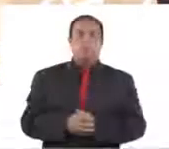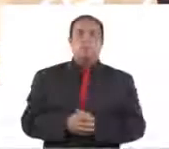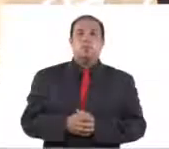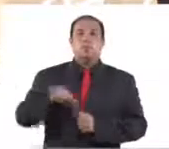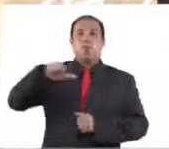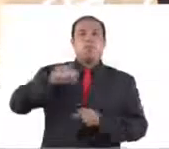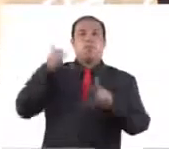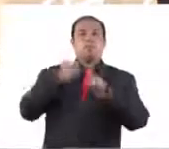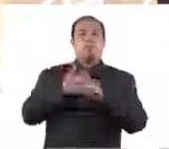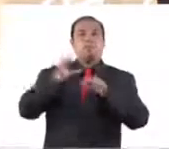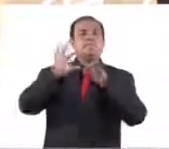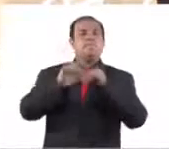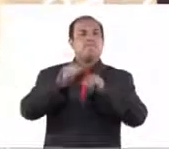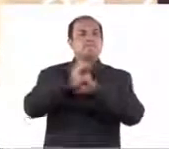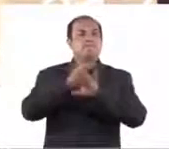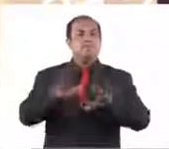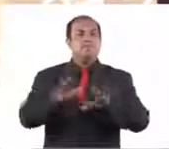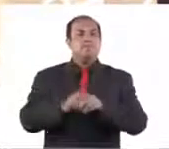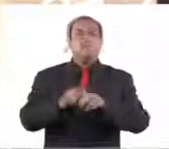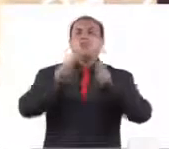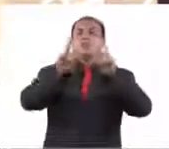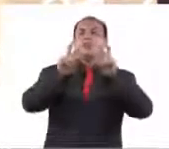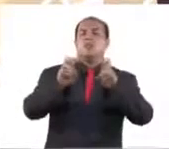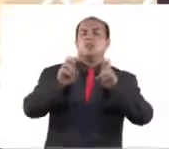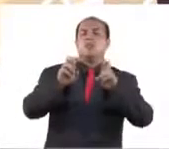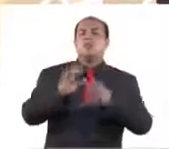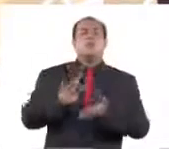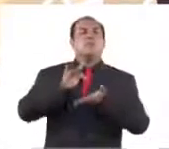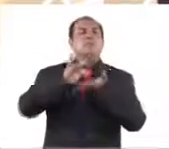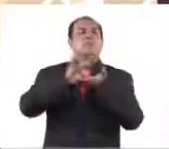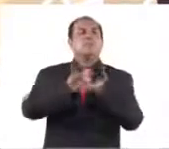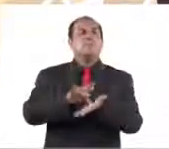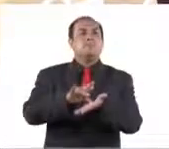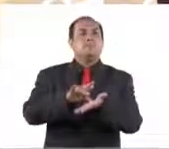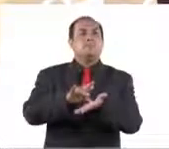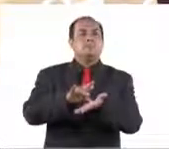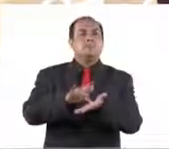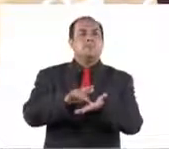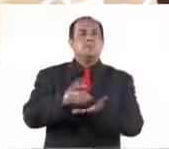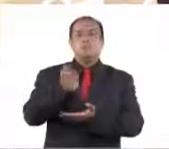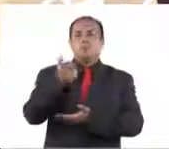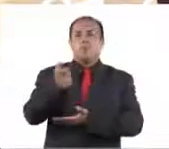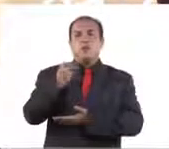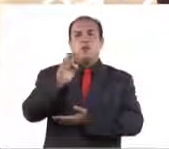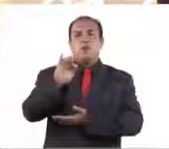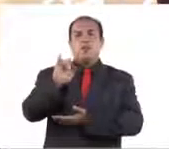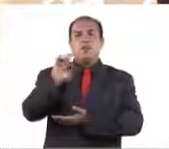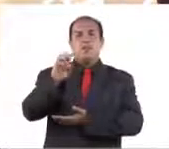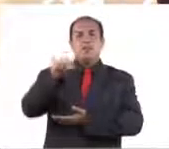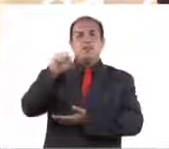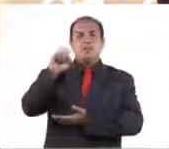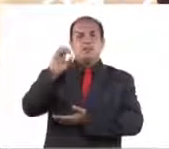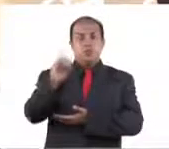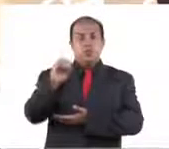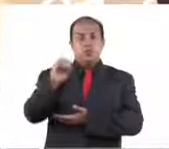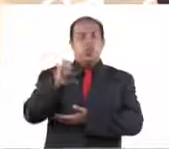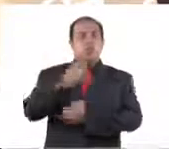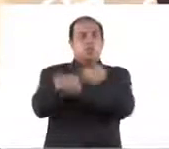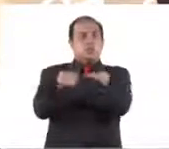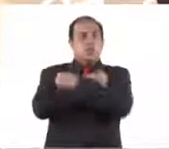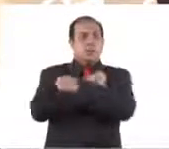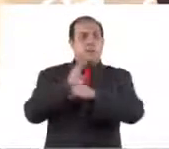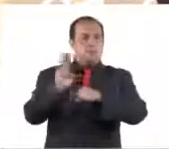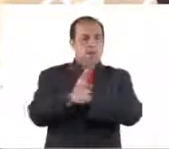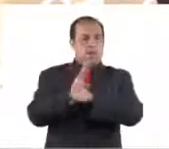Queremos informarles todo lo que tiene que ver con el apoyo del Fideicomiso de Educación para el Bienestar,